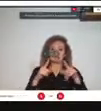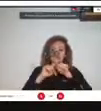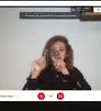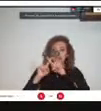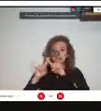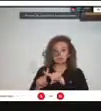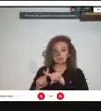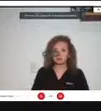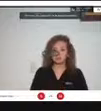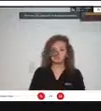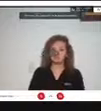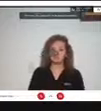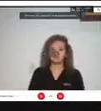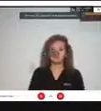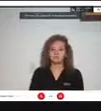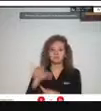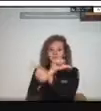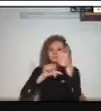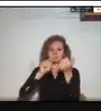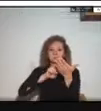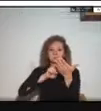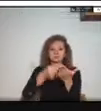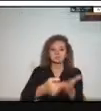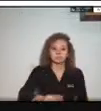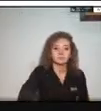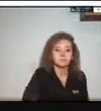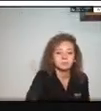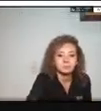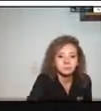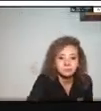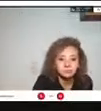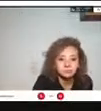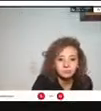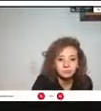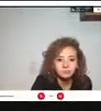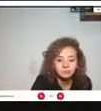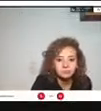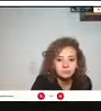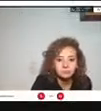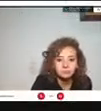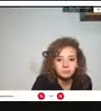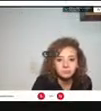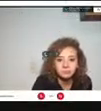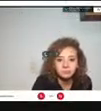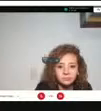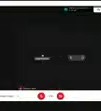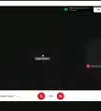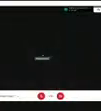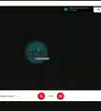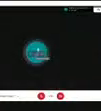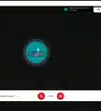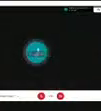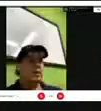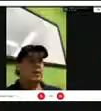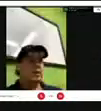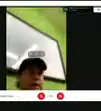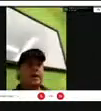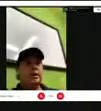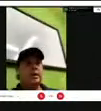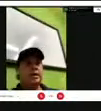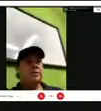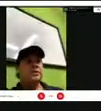nosotros estamos pues trabajando sobre como tres ejes el eje